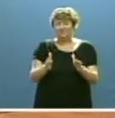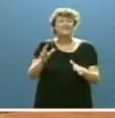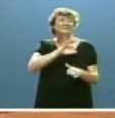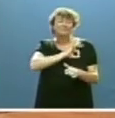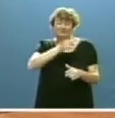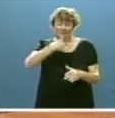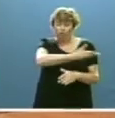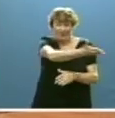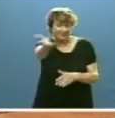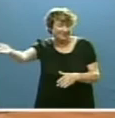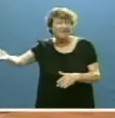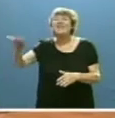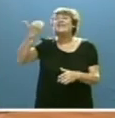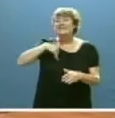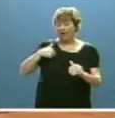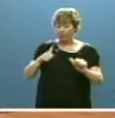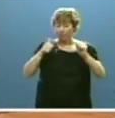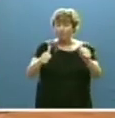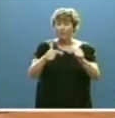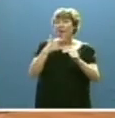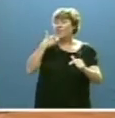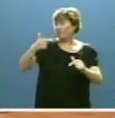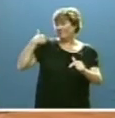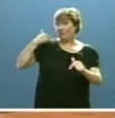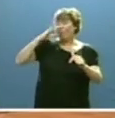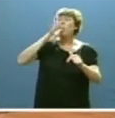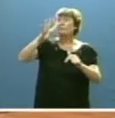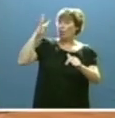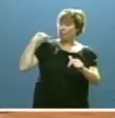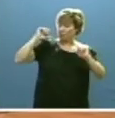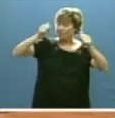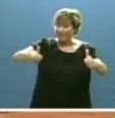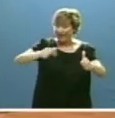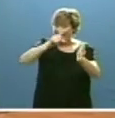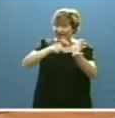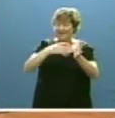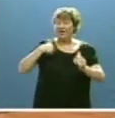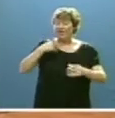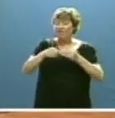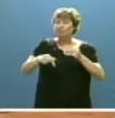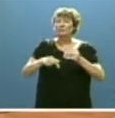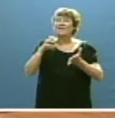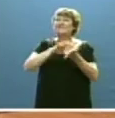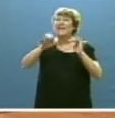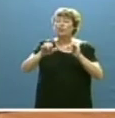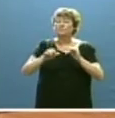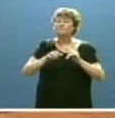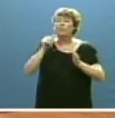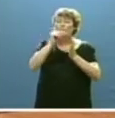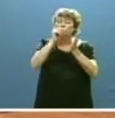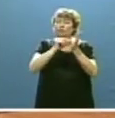Señorías, ya desde el inicio de la pasada legislatura pusimos en marcha en Castilla y León iniciativas directamente